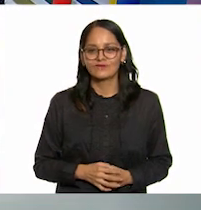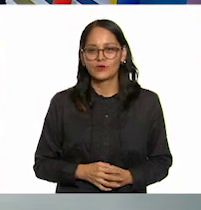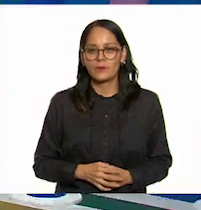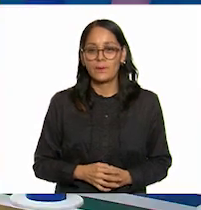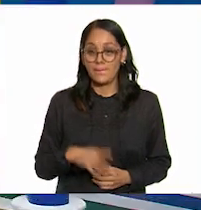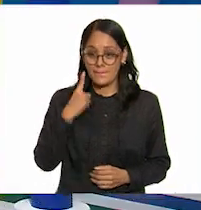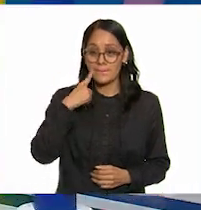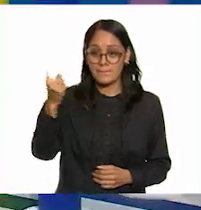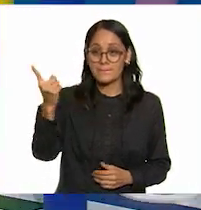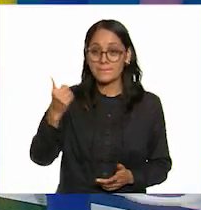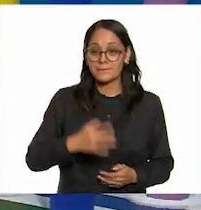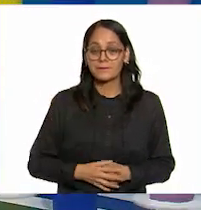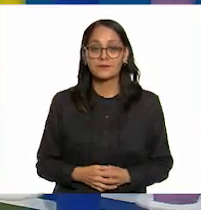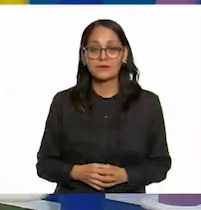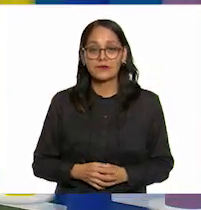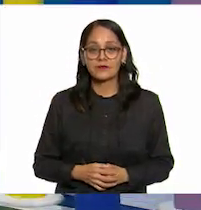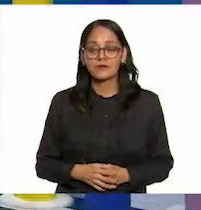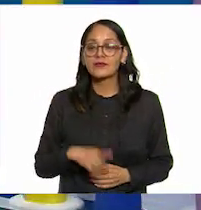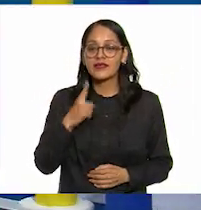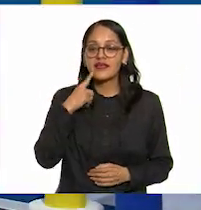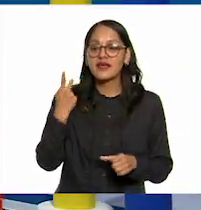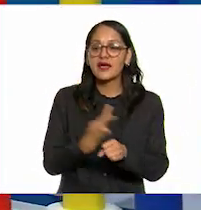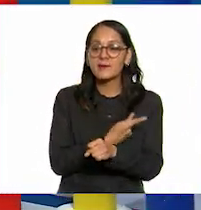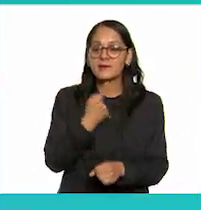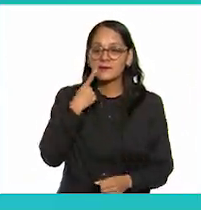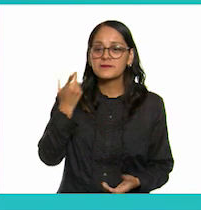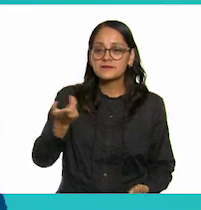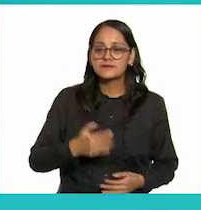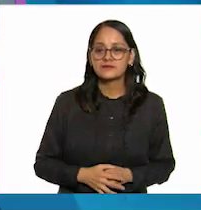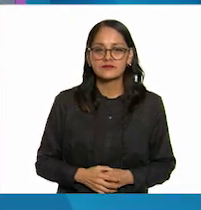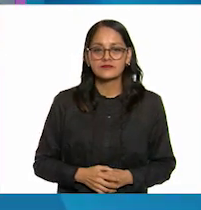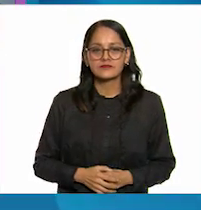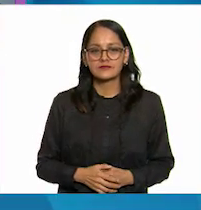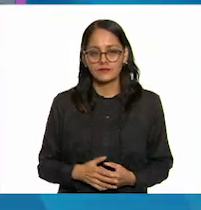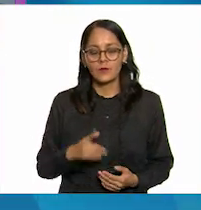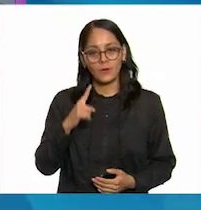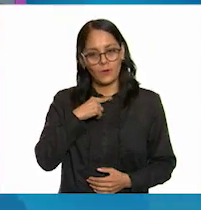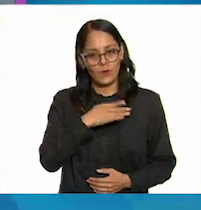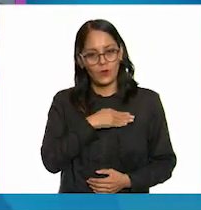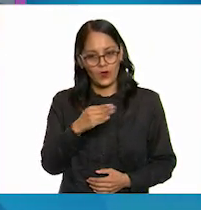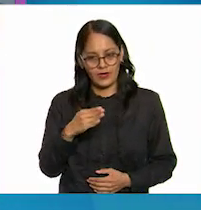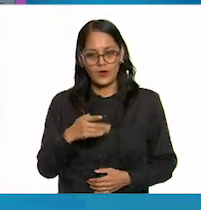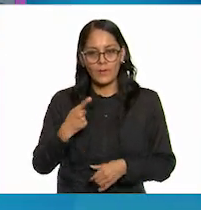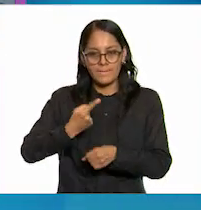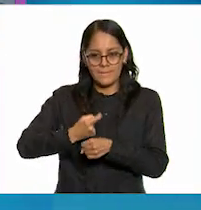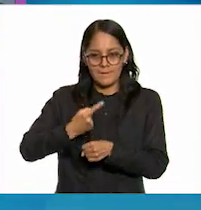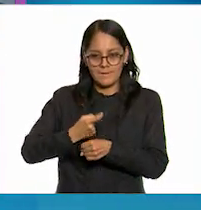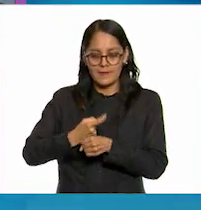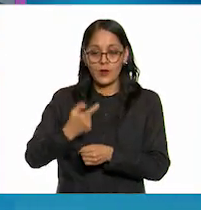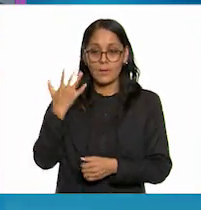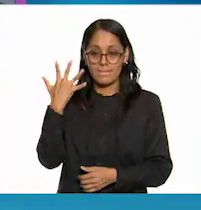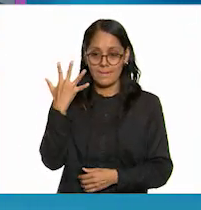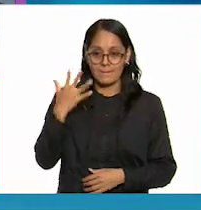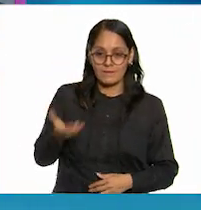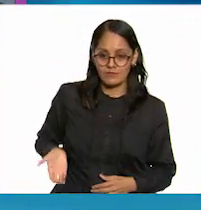se fijaron qué ocurrió pues bueno lo primero que pasó fue que con mi mano empuje la pelota